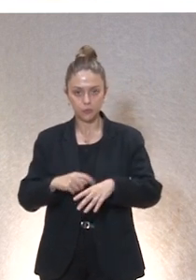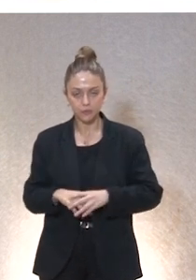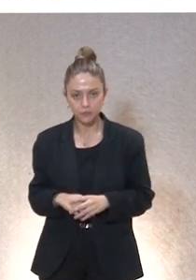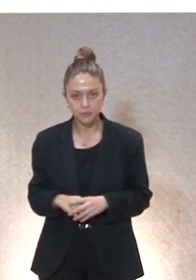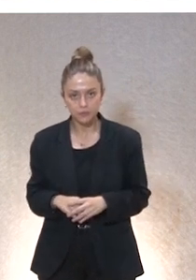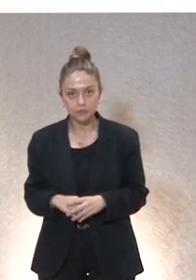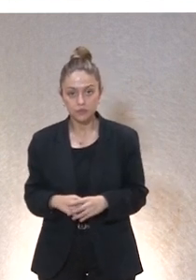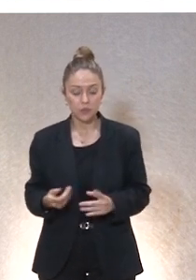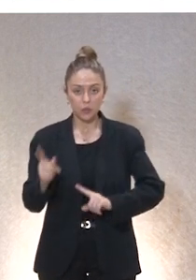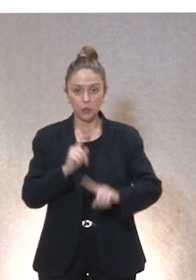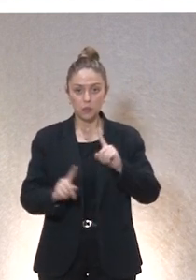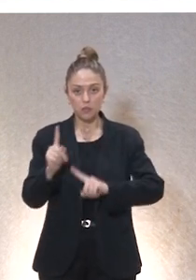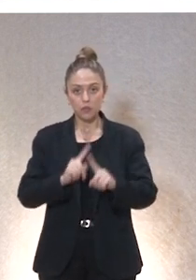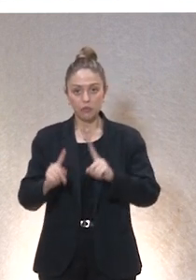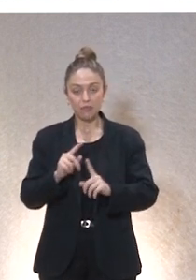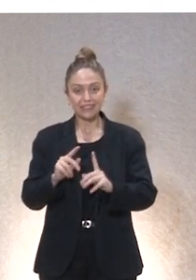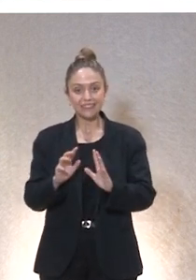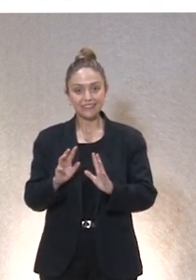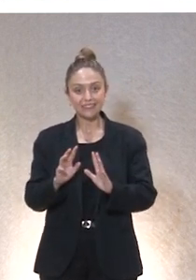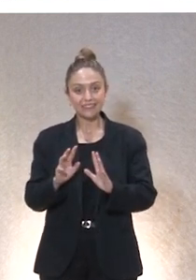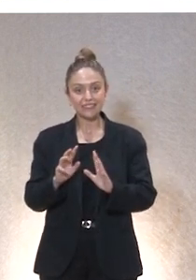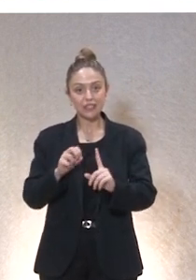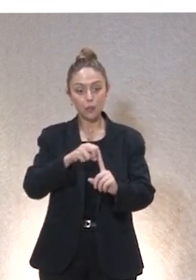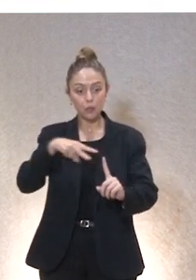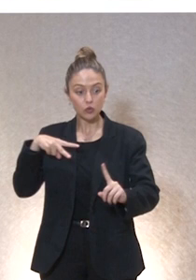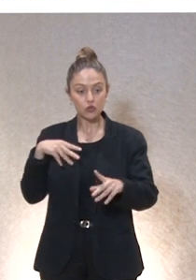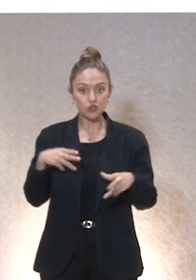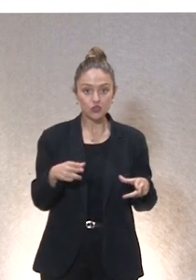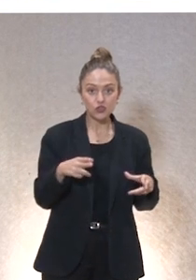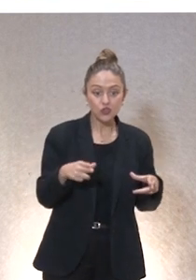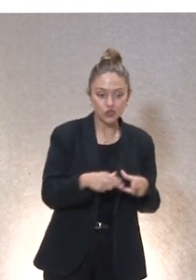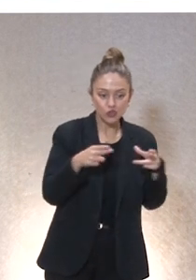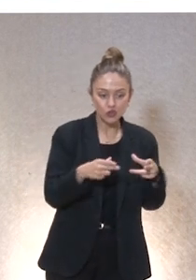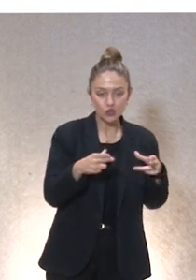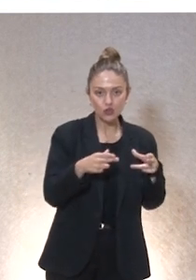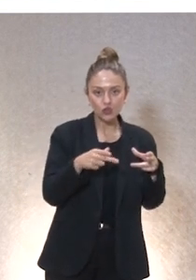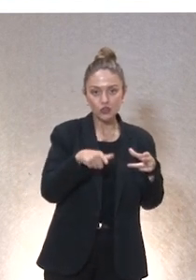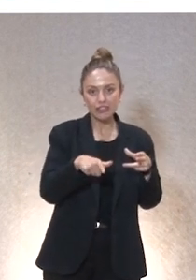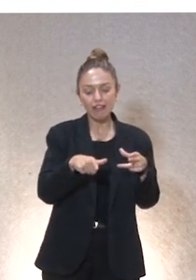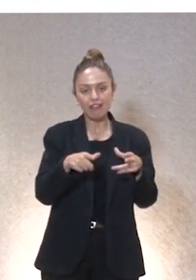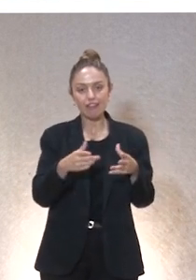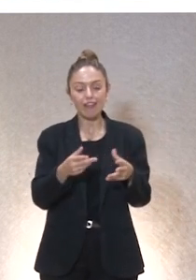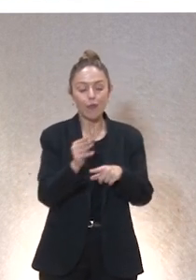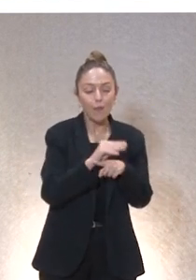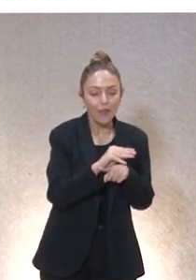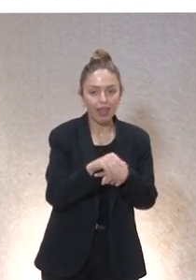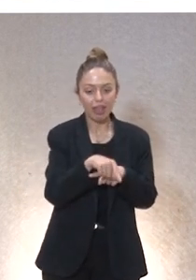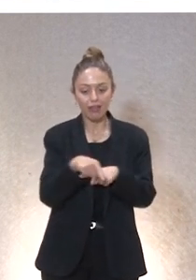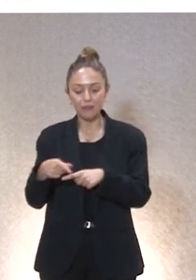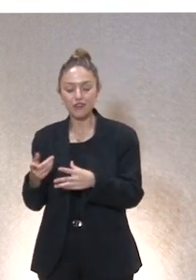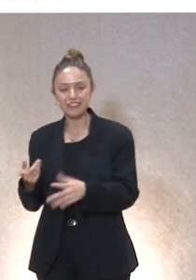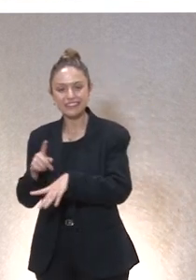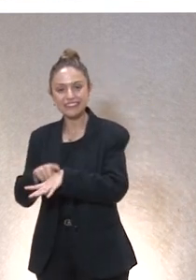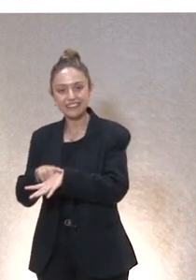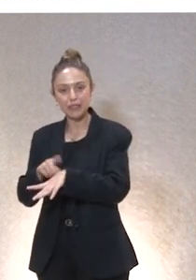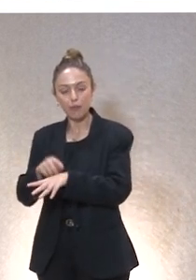Hay numerosos problemas desde el punto de vista de la sociedad de los cuidados y de la ética pero uno de ellos es el problema del tiempo. Es el concepto de tiempo que